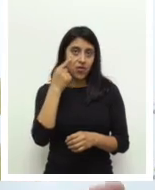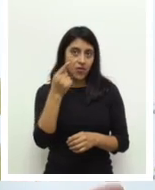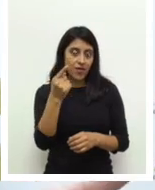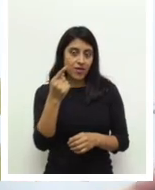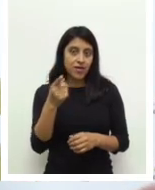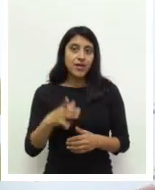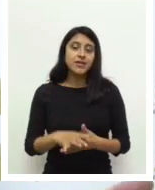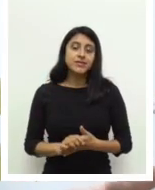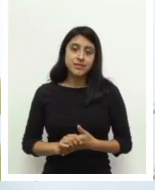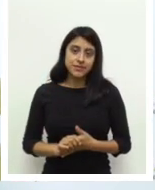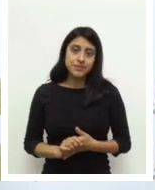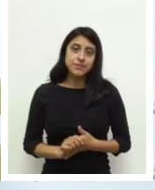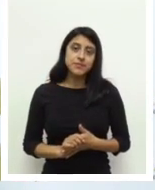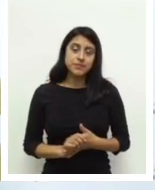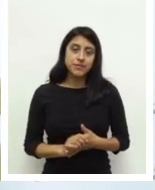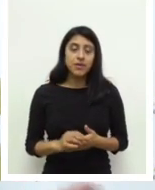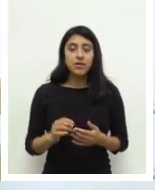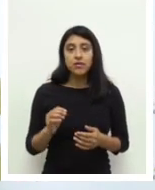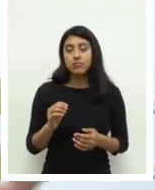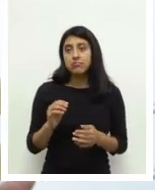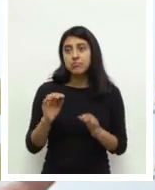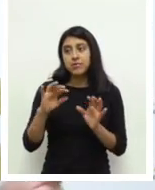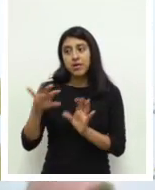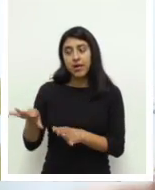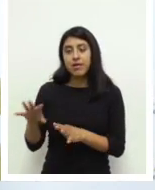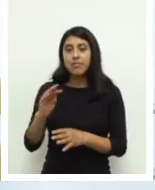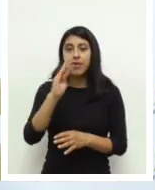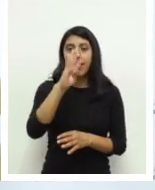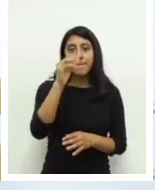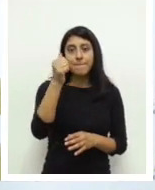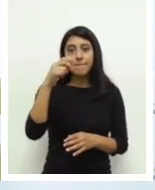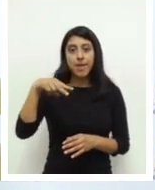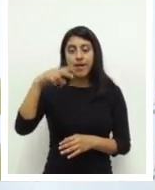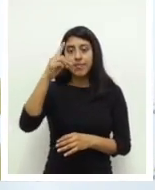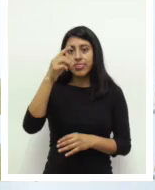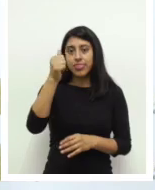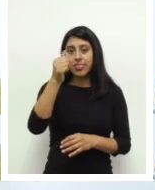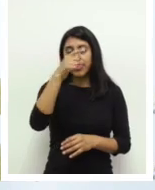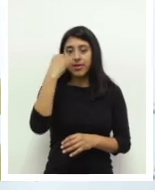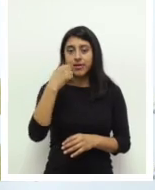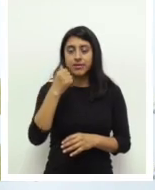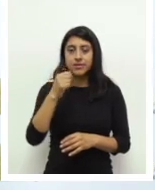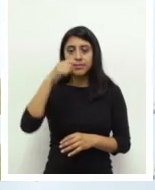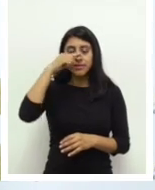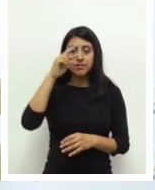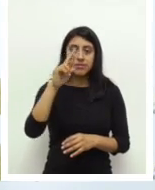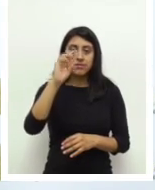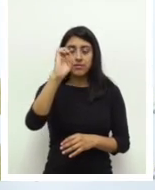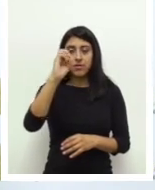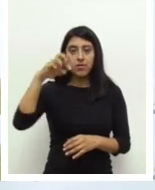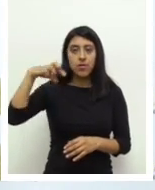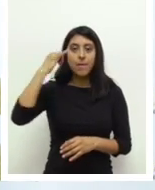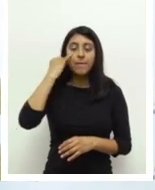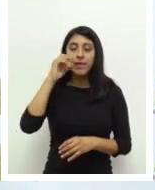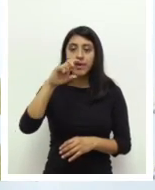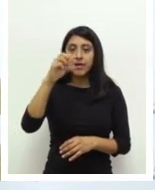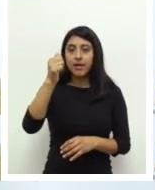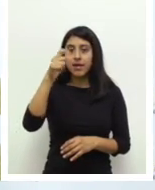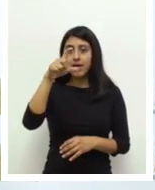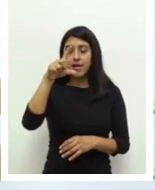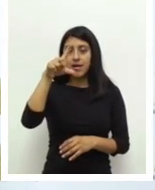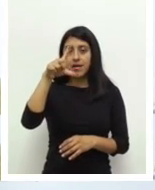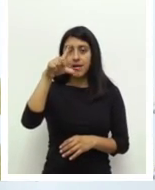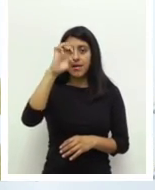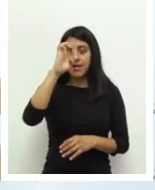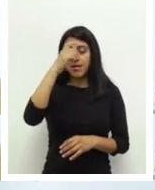dedicadas para bandas o para orquestas tropicales, sino que ahora también son considerados dentro